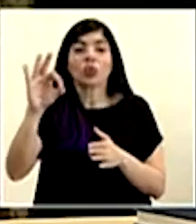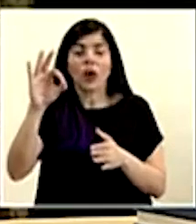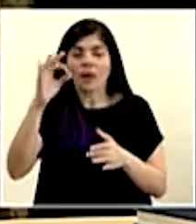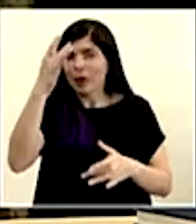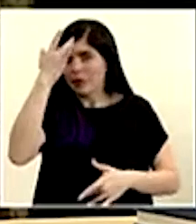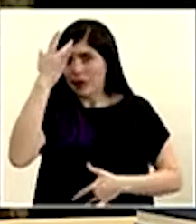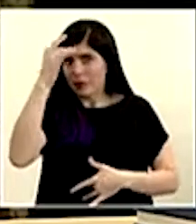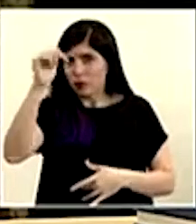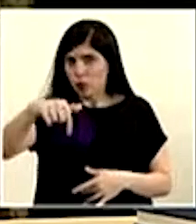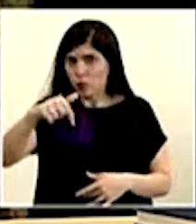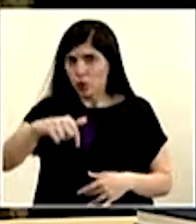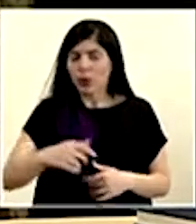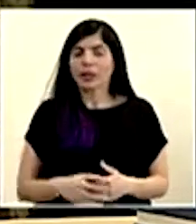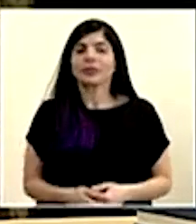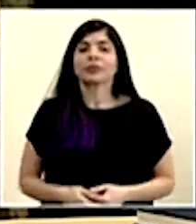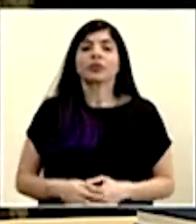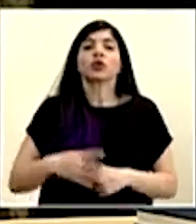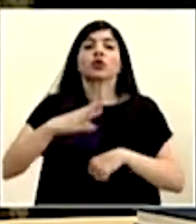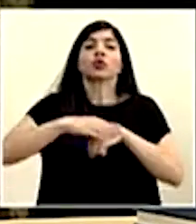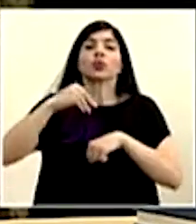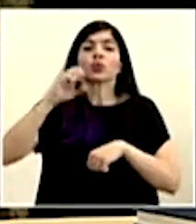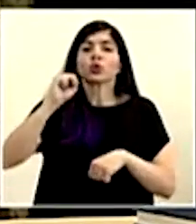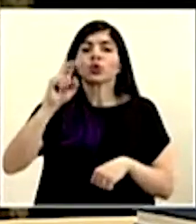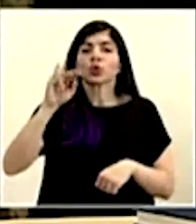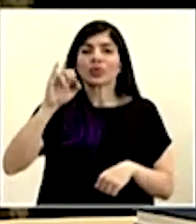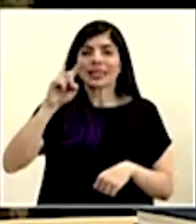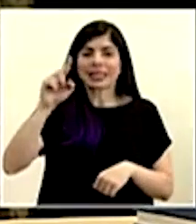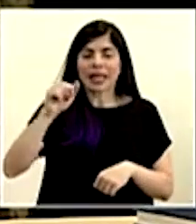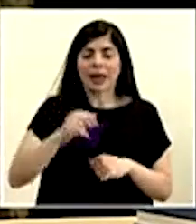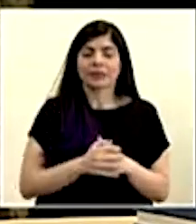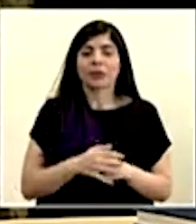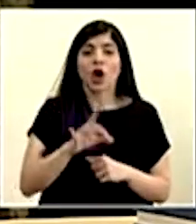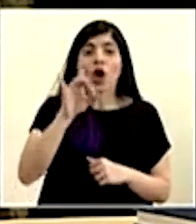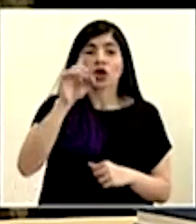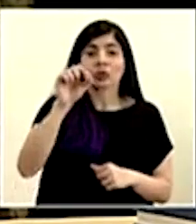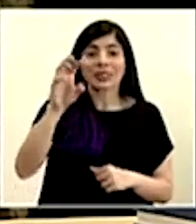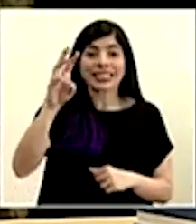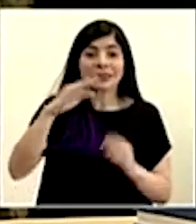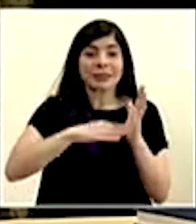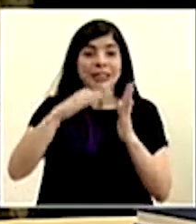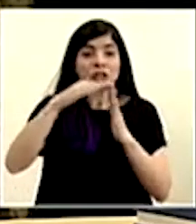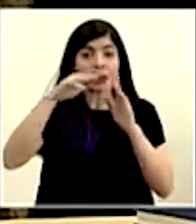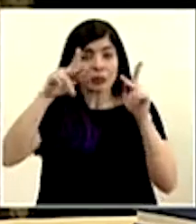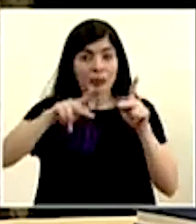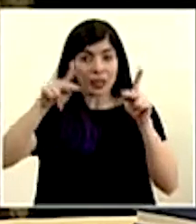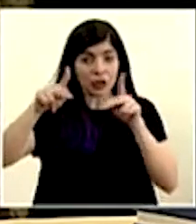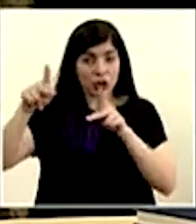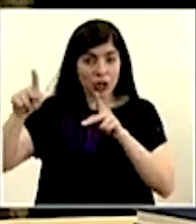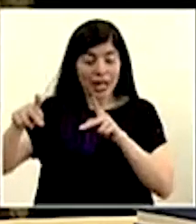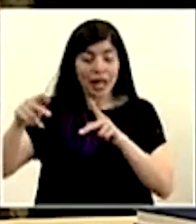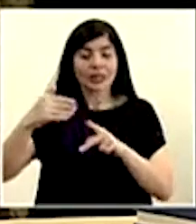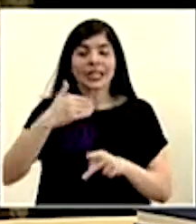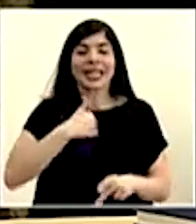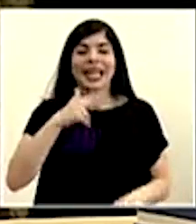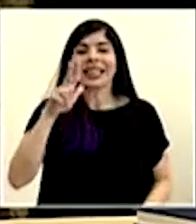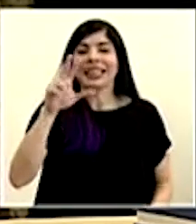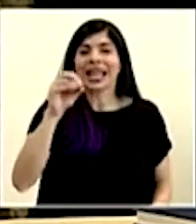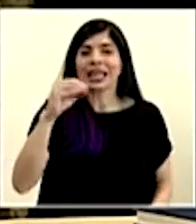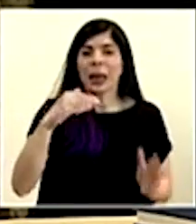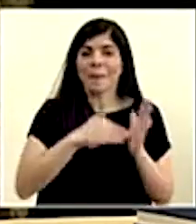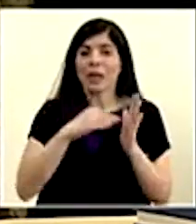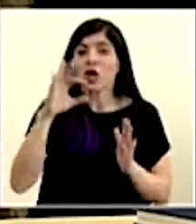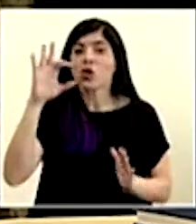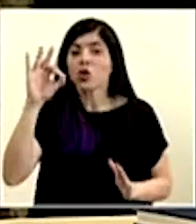el día de hoy. Suiza tiene 8.6 millones de habitantes, 30.009